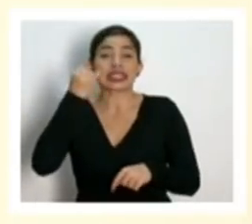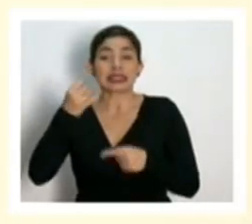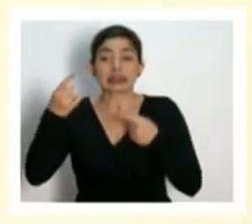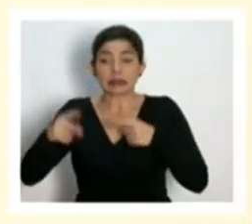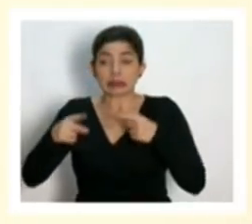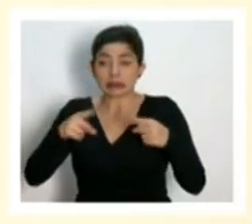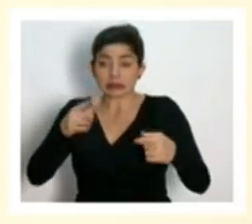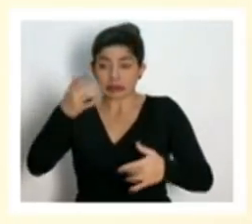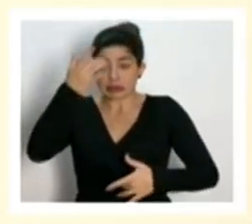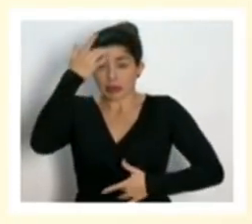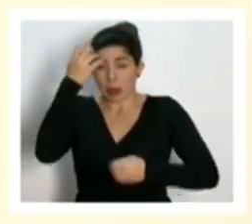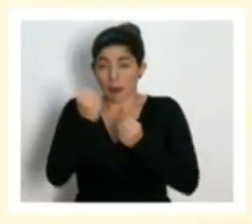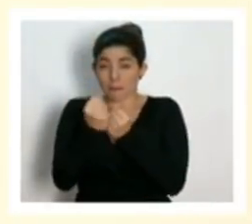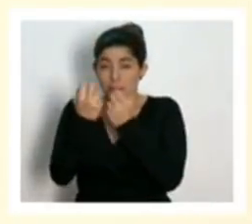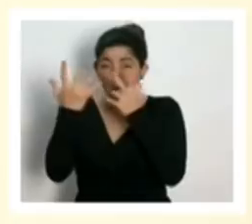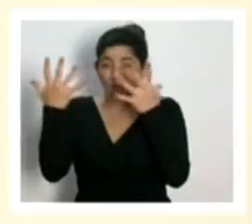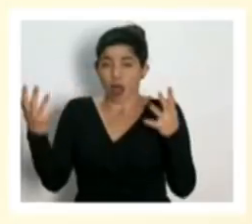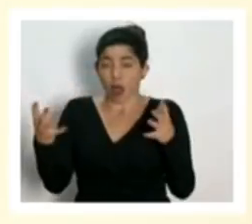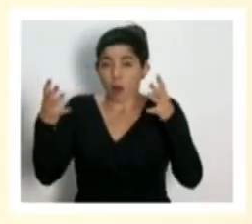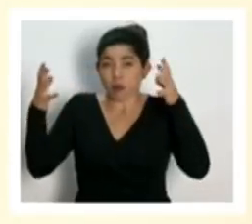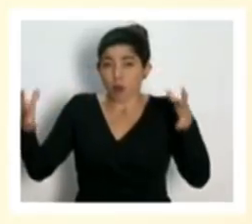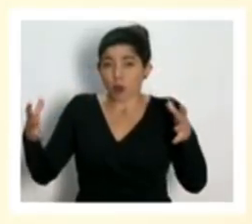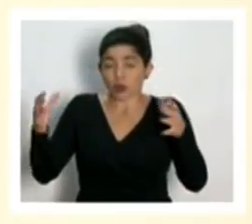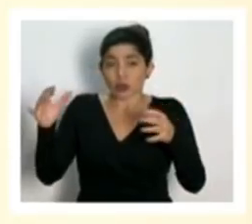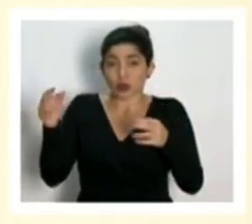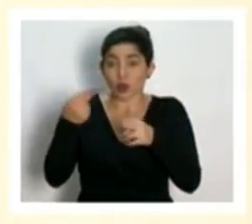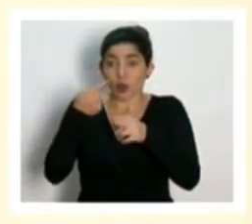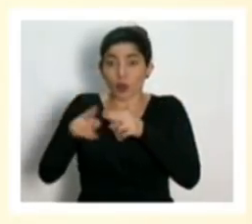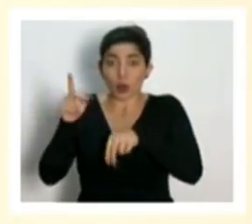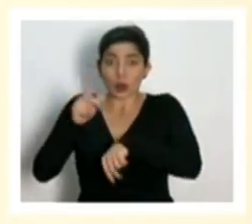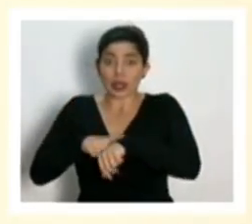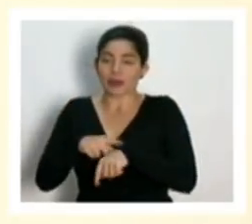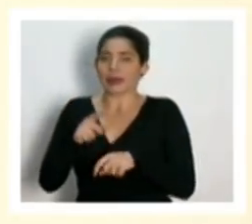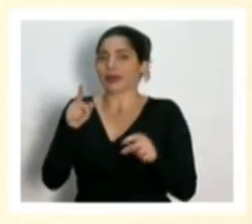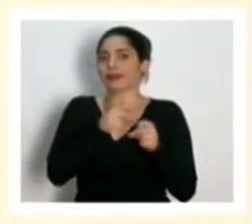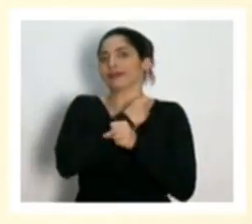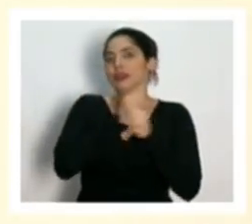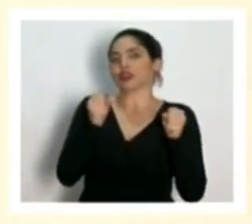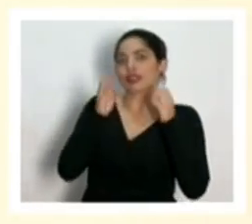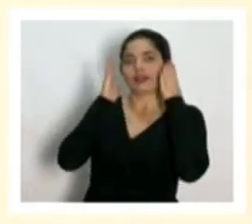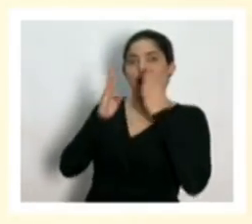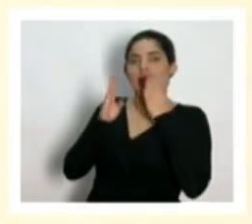exponencial. Y por eso el esfuerzo que vamos a hacer